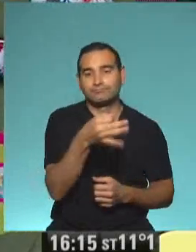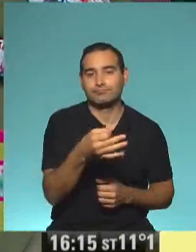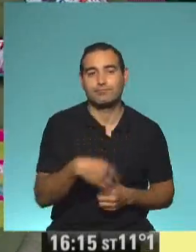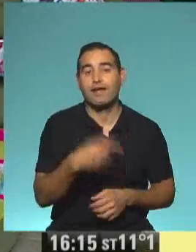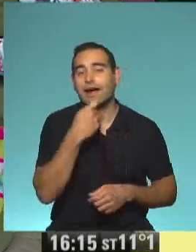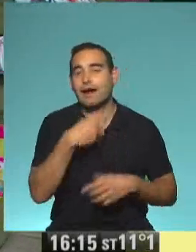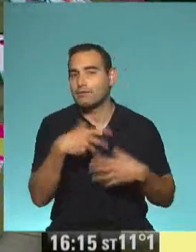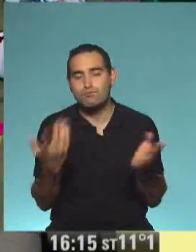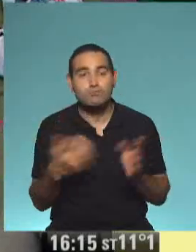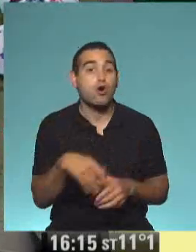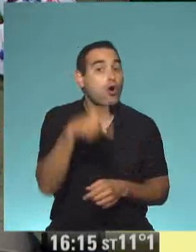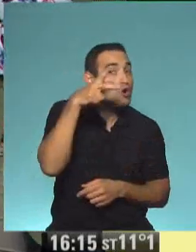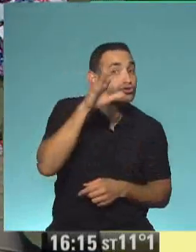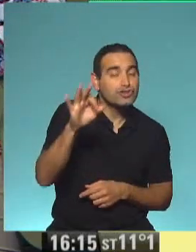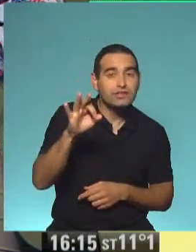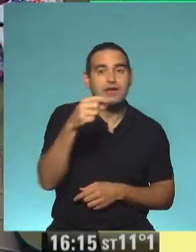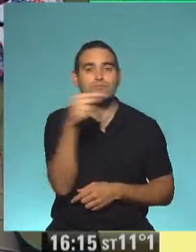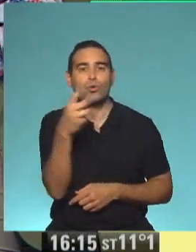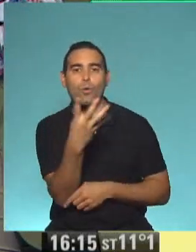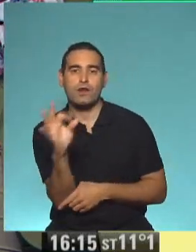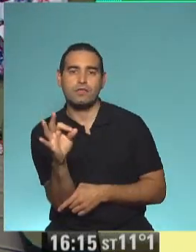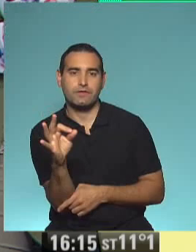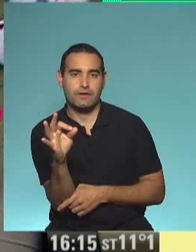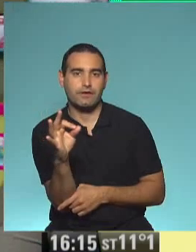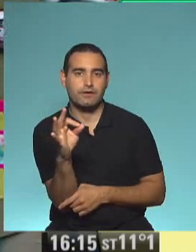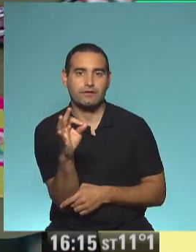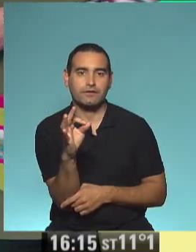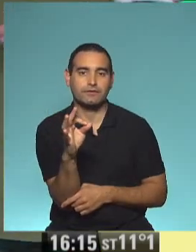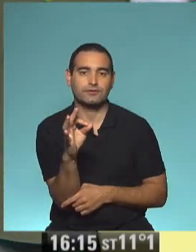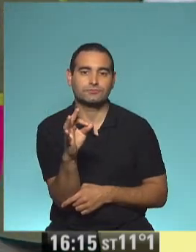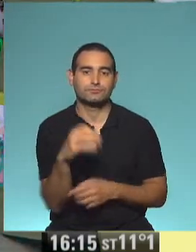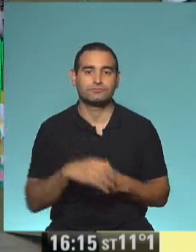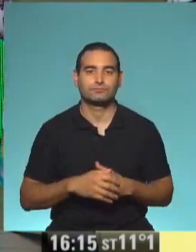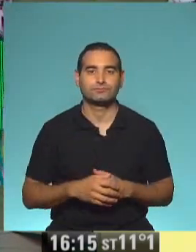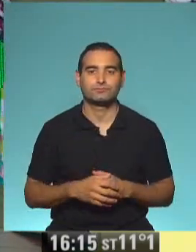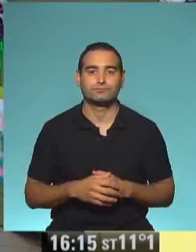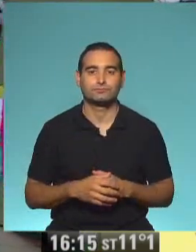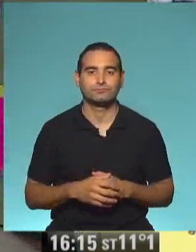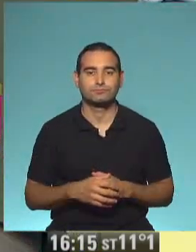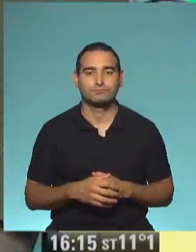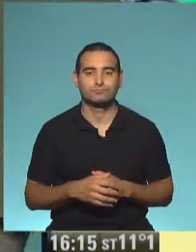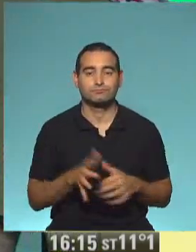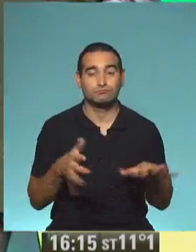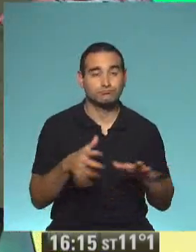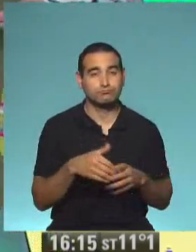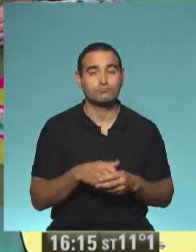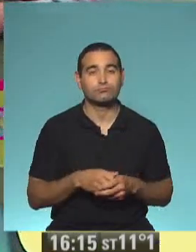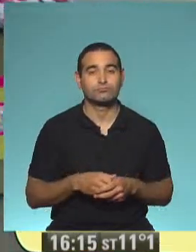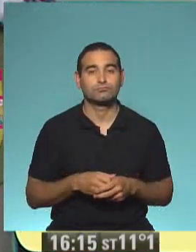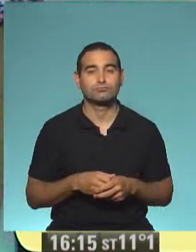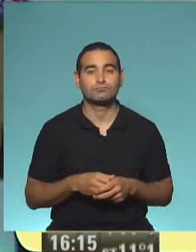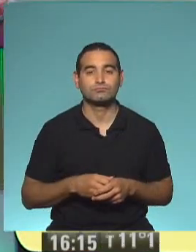80. 80 menos 40. Menos Que me da 40. Porque 40 por 2 es 40. Más o menos me 40 por 2 es 80.